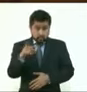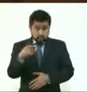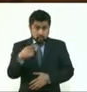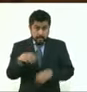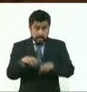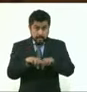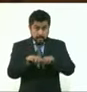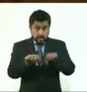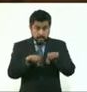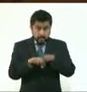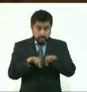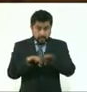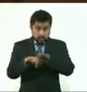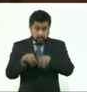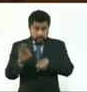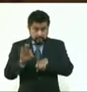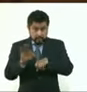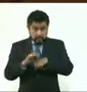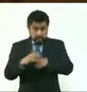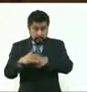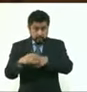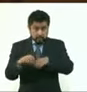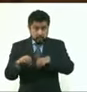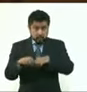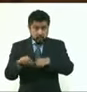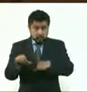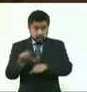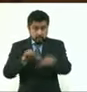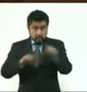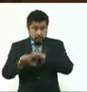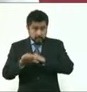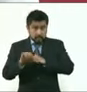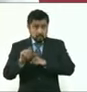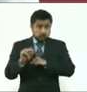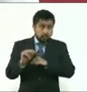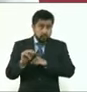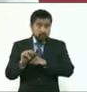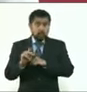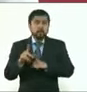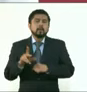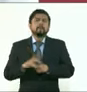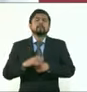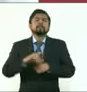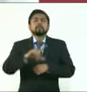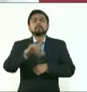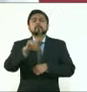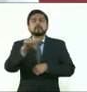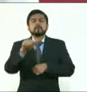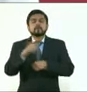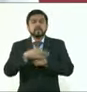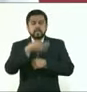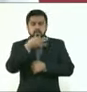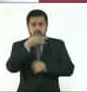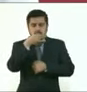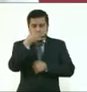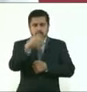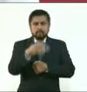algunos movimientos en su equipo de trabajo? Ya informaremos en su momento. Por el momento, esencialmente,